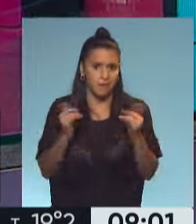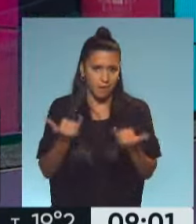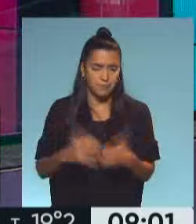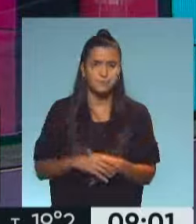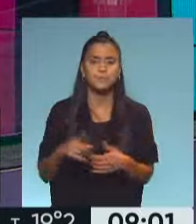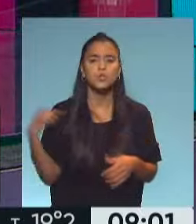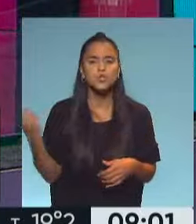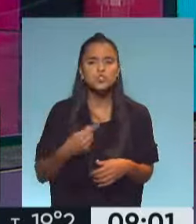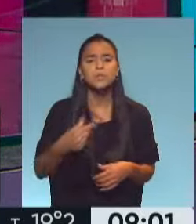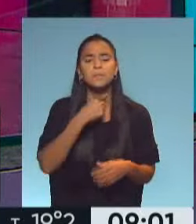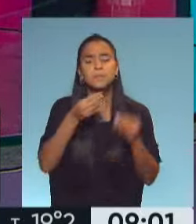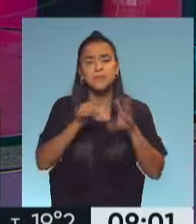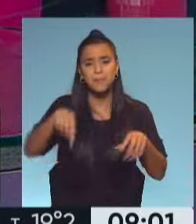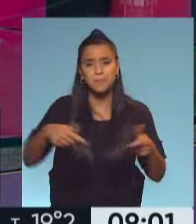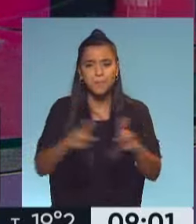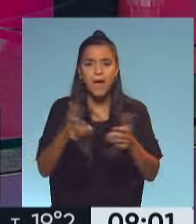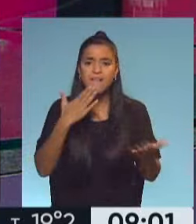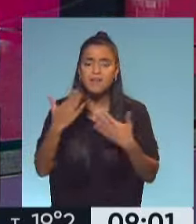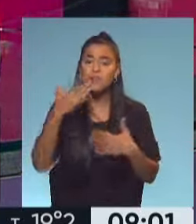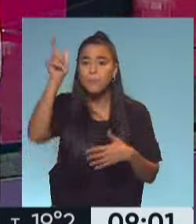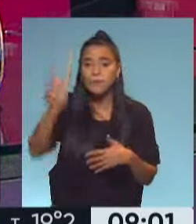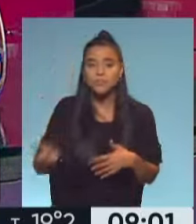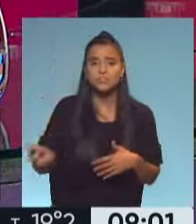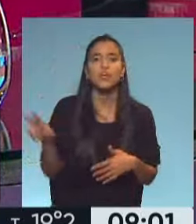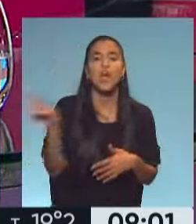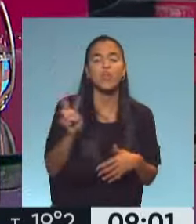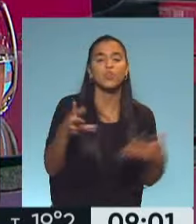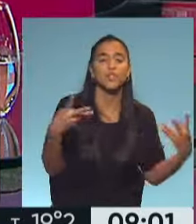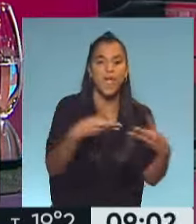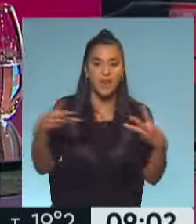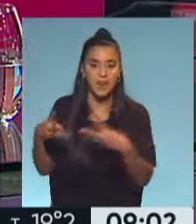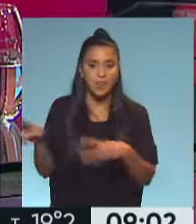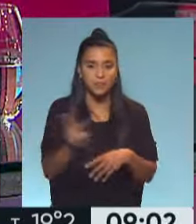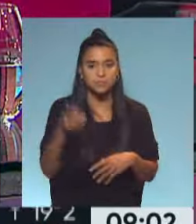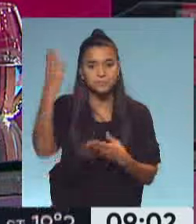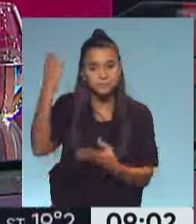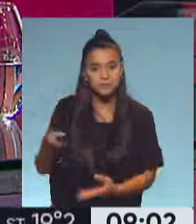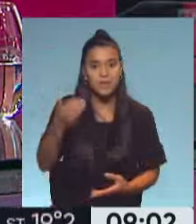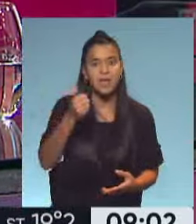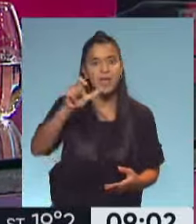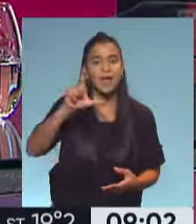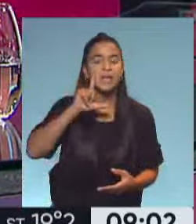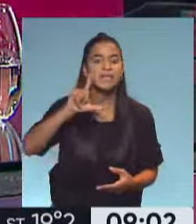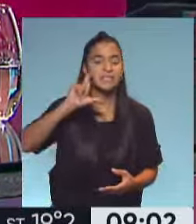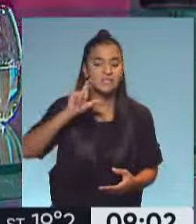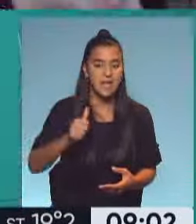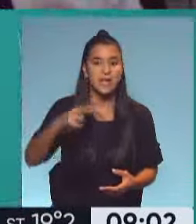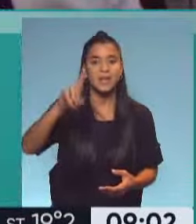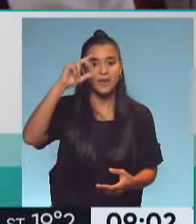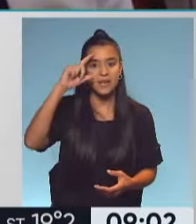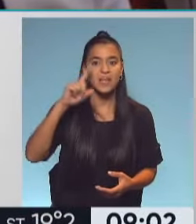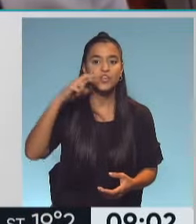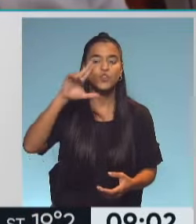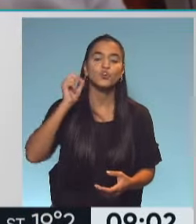quisimos empezar este programa hablando con alguien que vivió ambas guerras. En primera persona estoy hablando de Alicia Reynoso, enfermera de